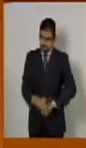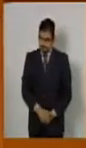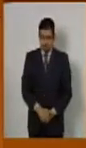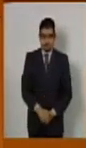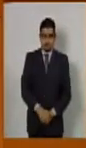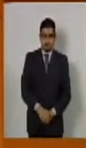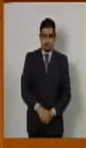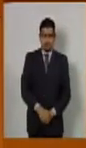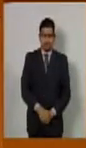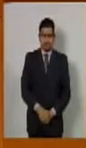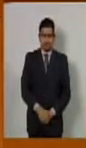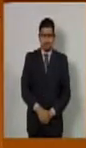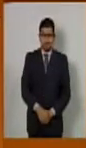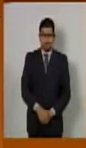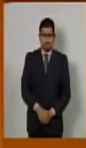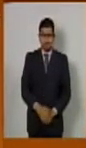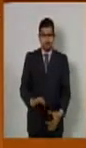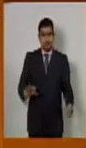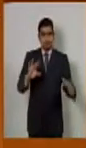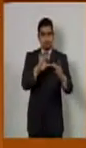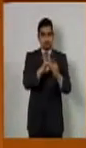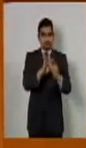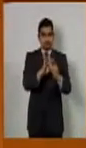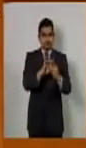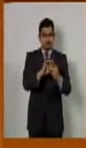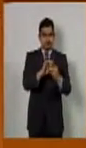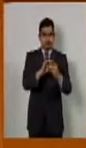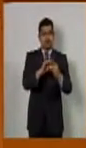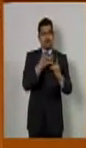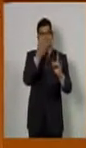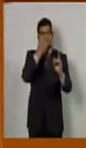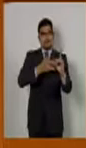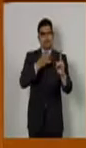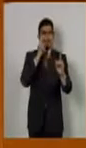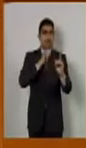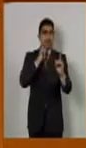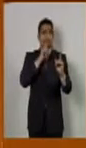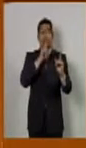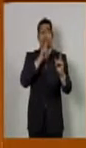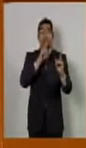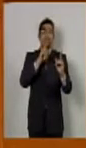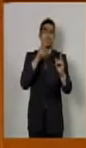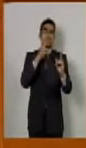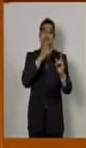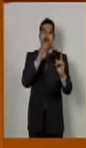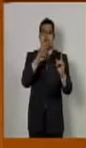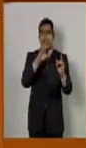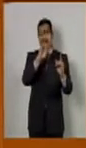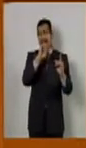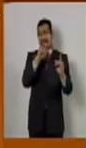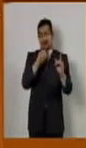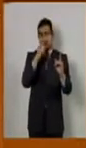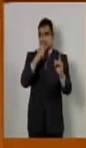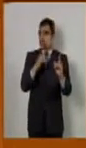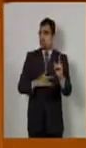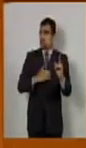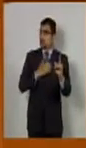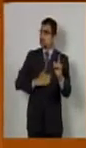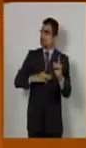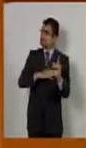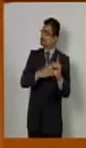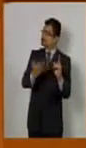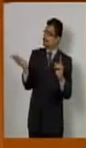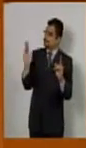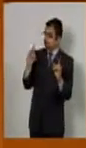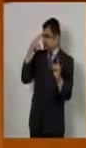Su condenación a la maestra Carabias, además de ser un orgullo para todo nuestro país, debe